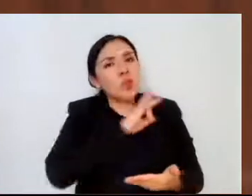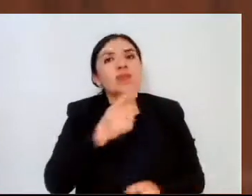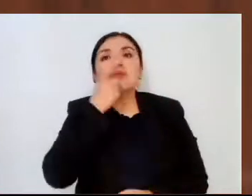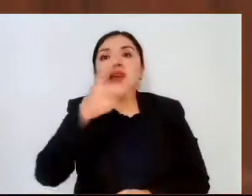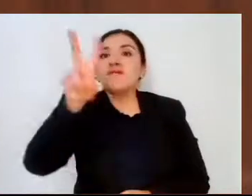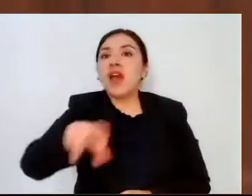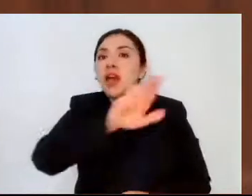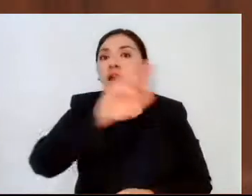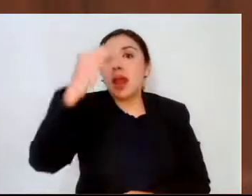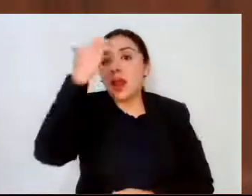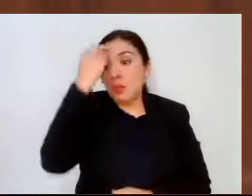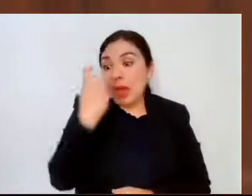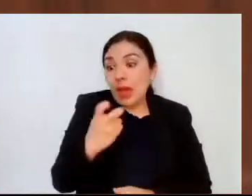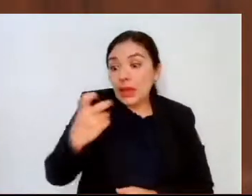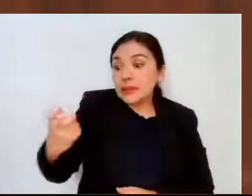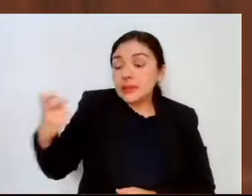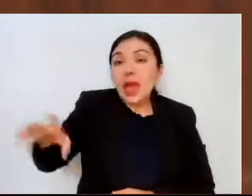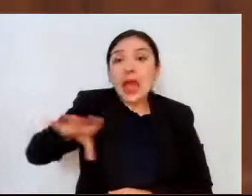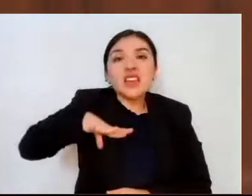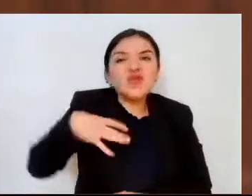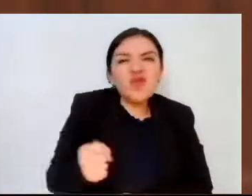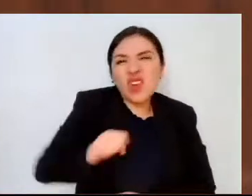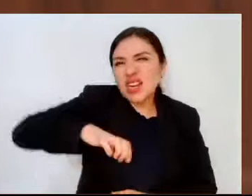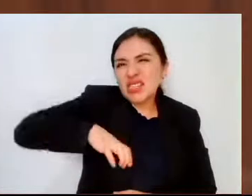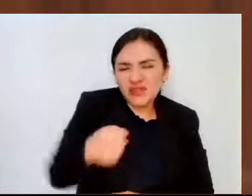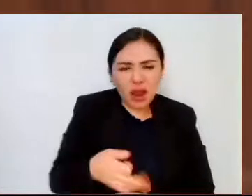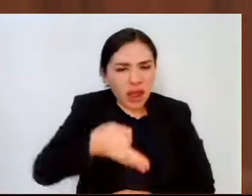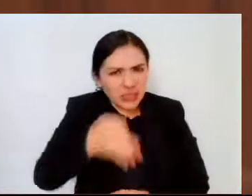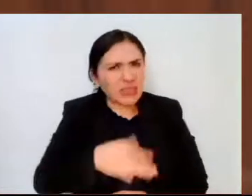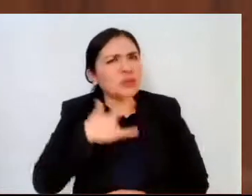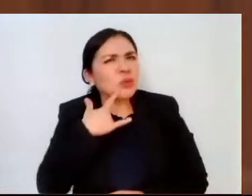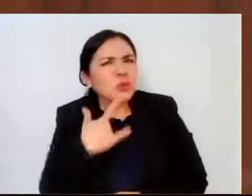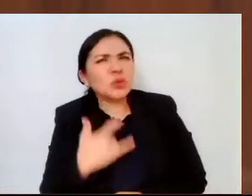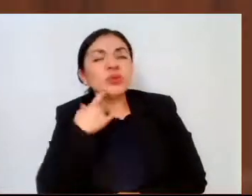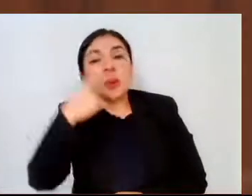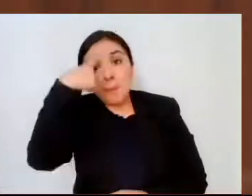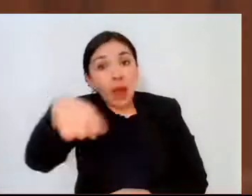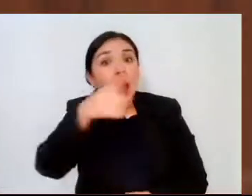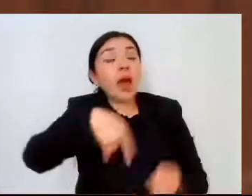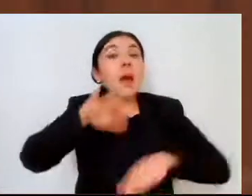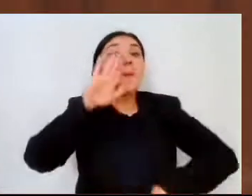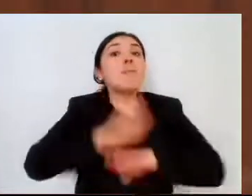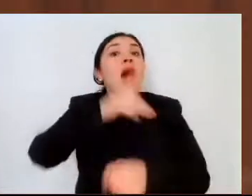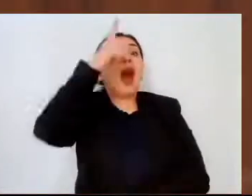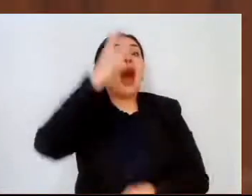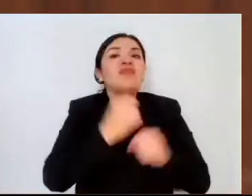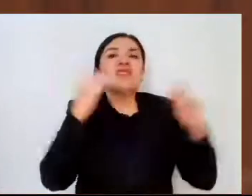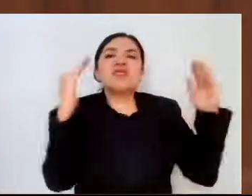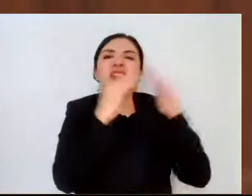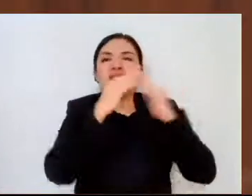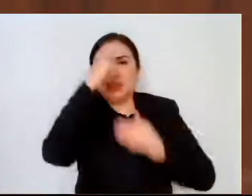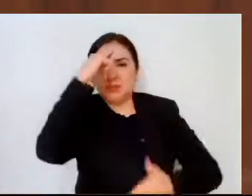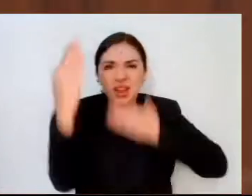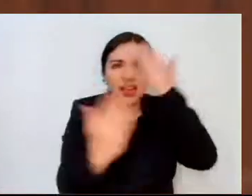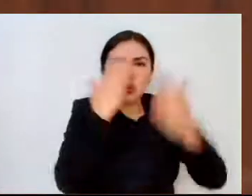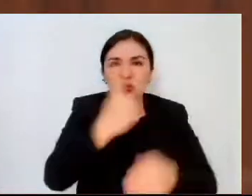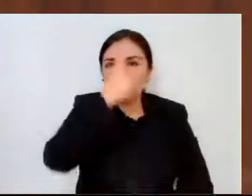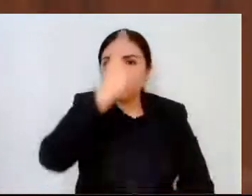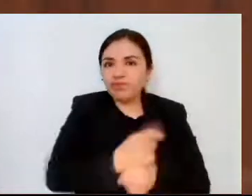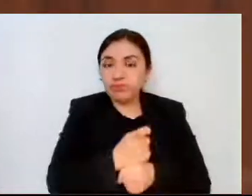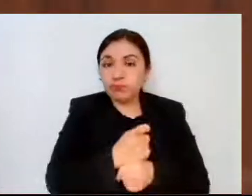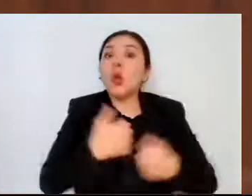el esfuerzo y disposición de nuestra máxima casa de estudios, con quien